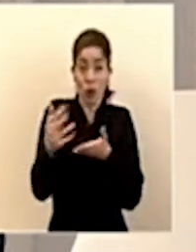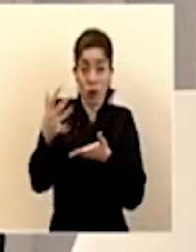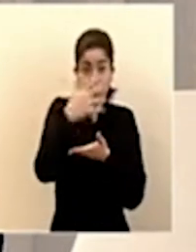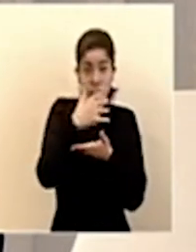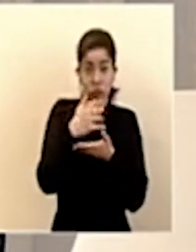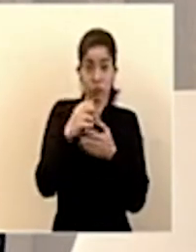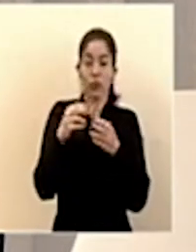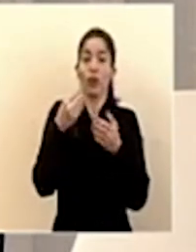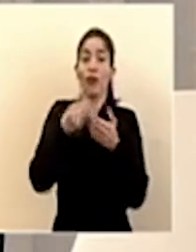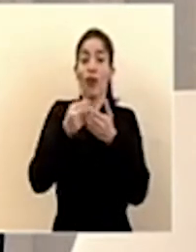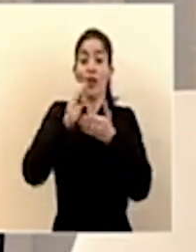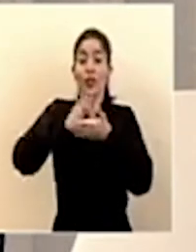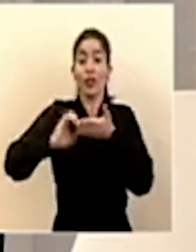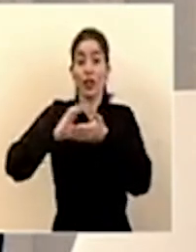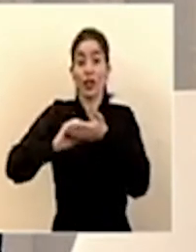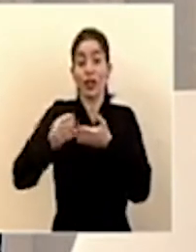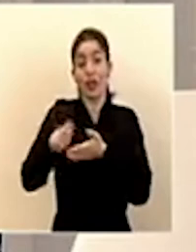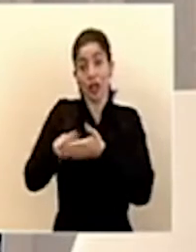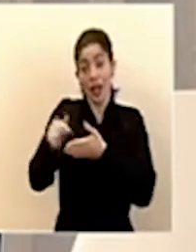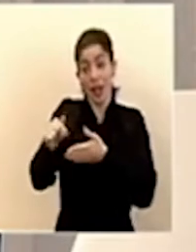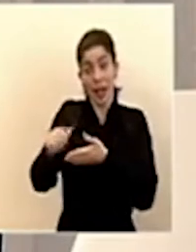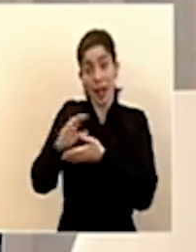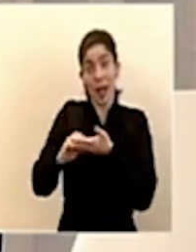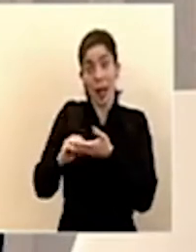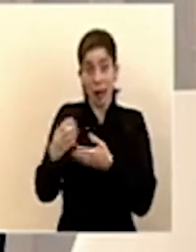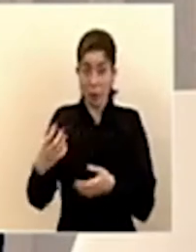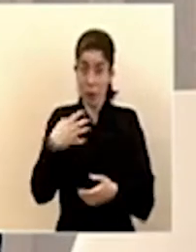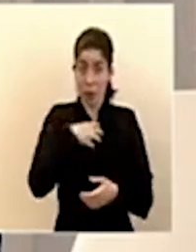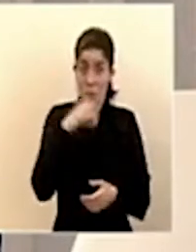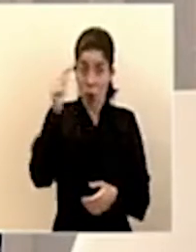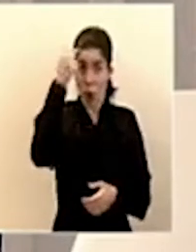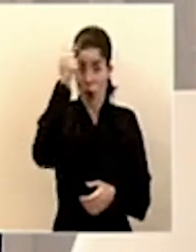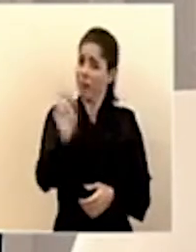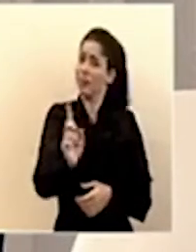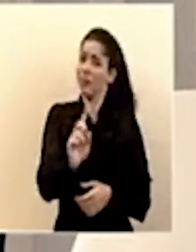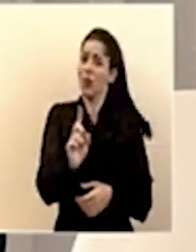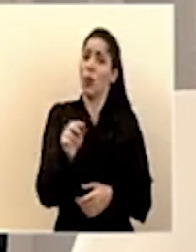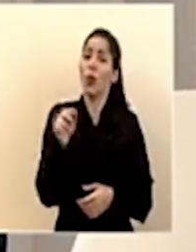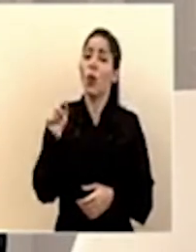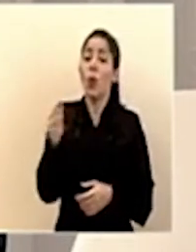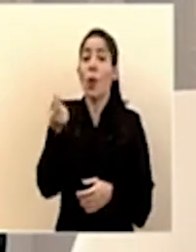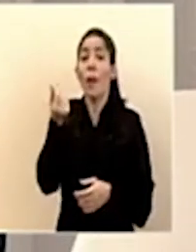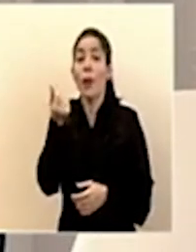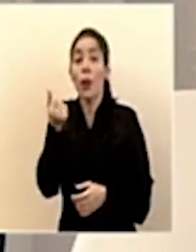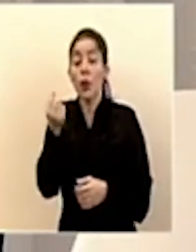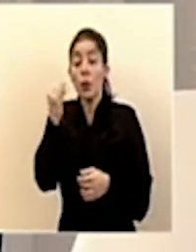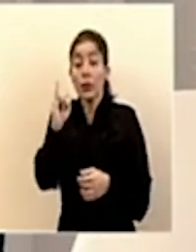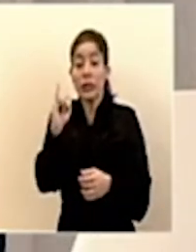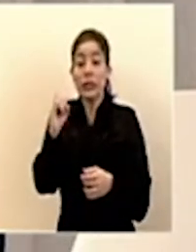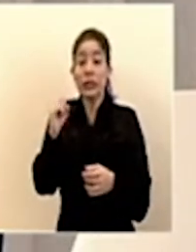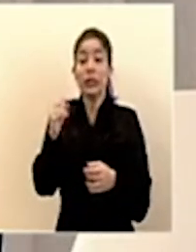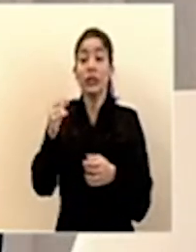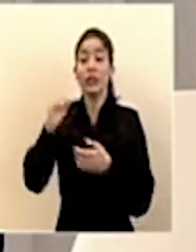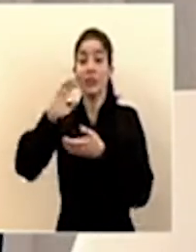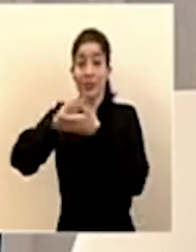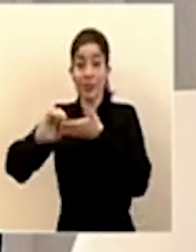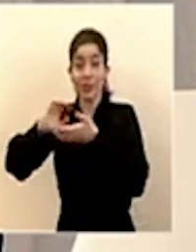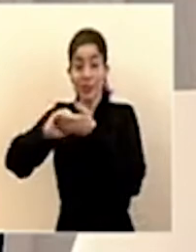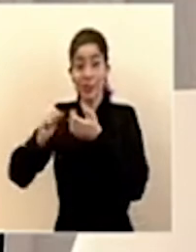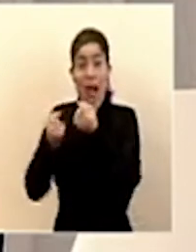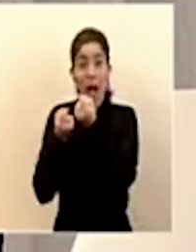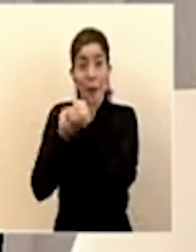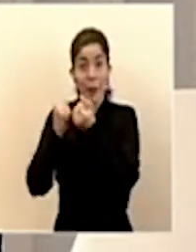solidaria no irá para el gobierno. Los montos de esa contribución